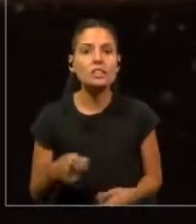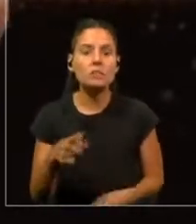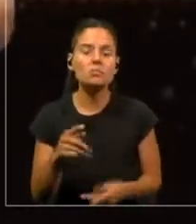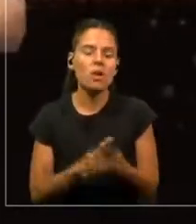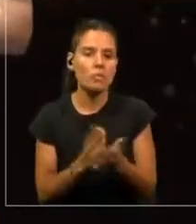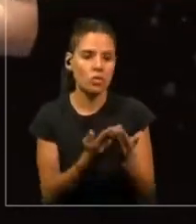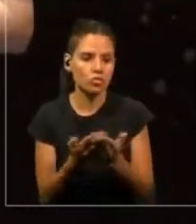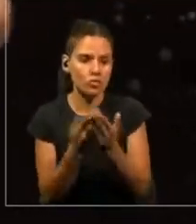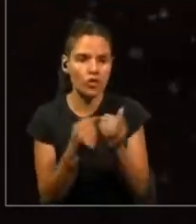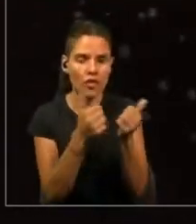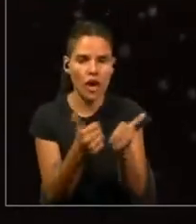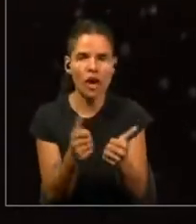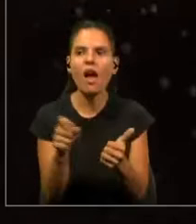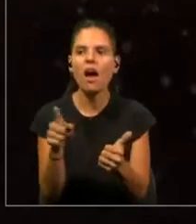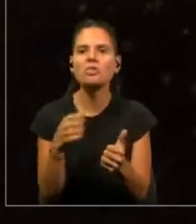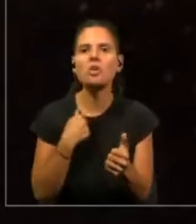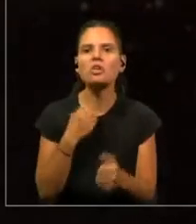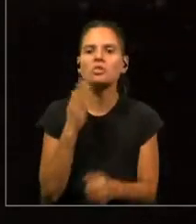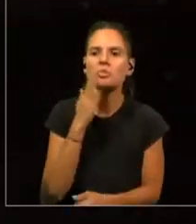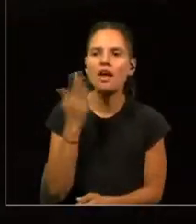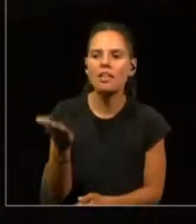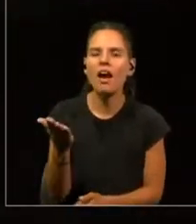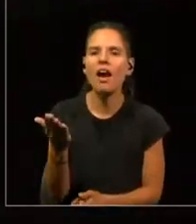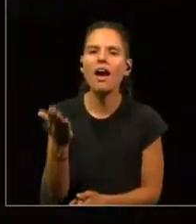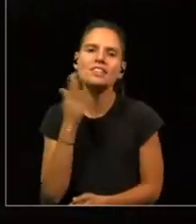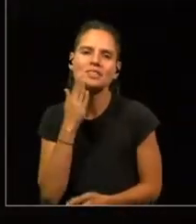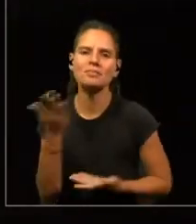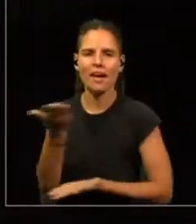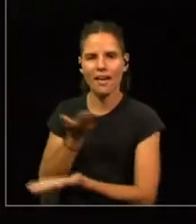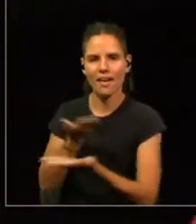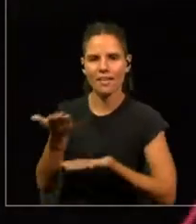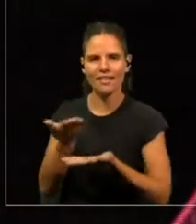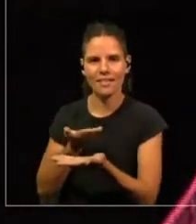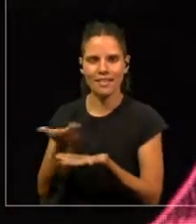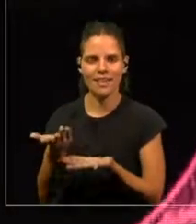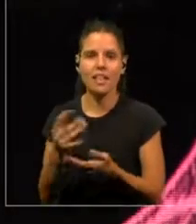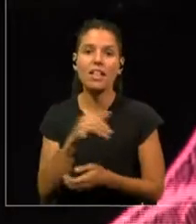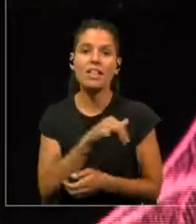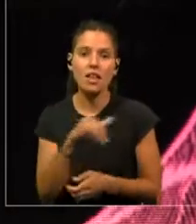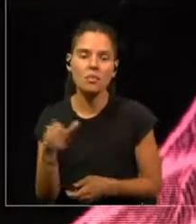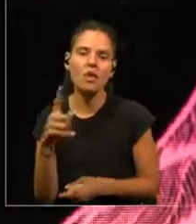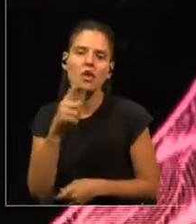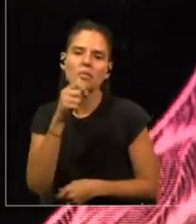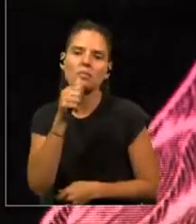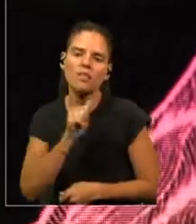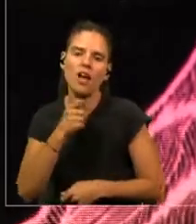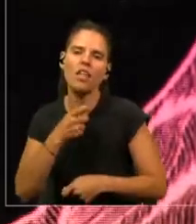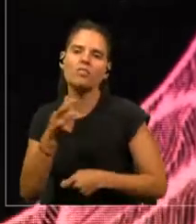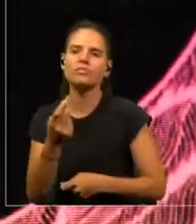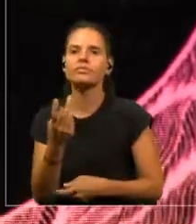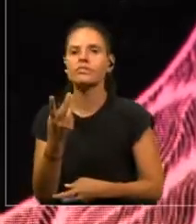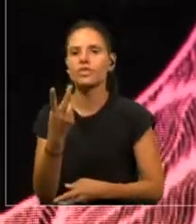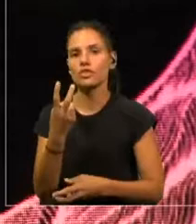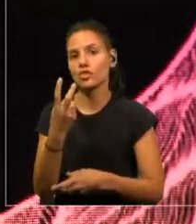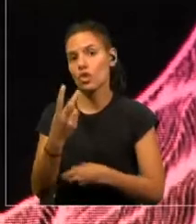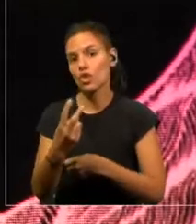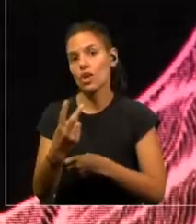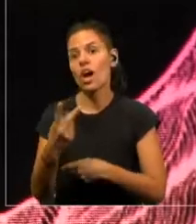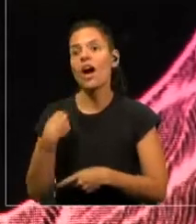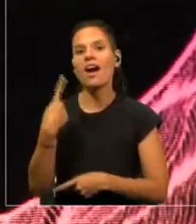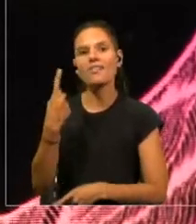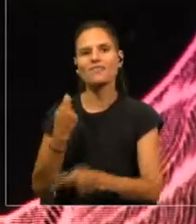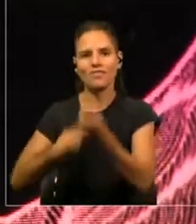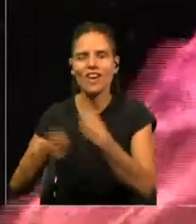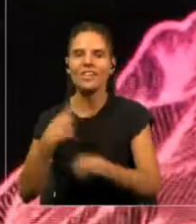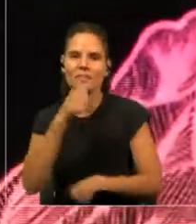con ella, ella era buena de vuelta contigo. Y luego, se vendió privadamente, pero el dueño y el fabricante ya